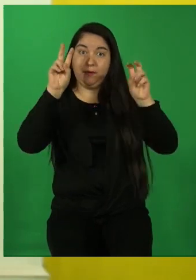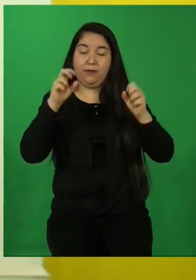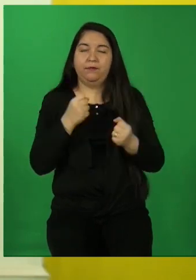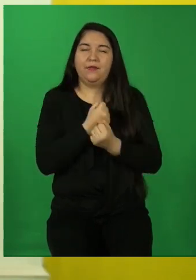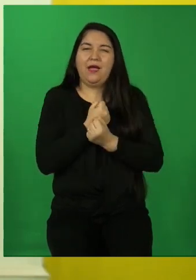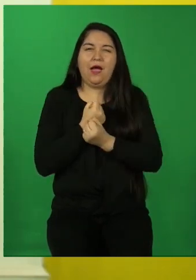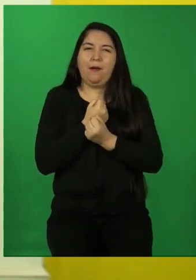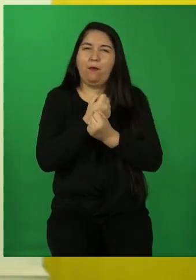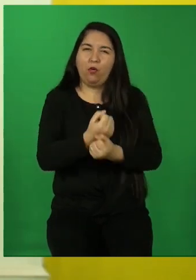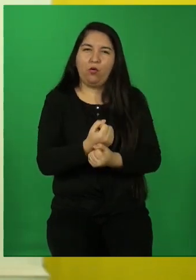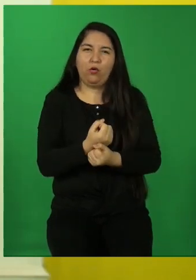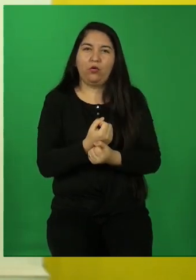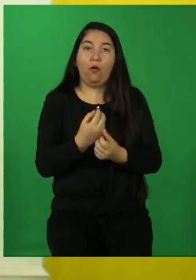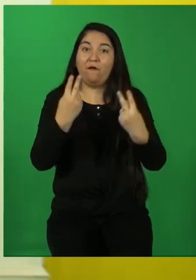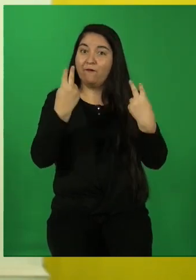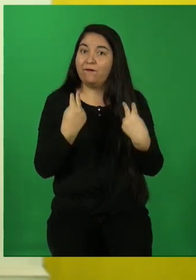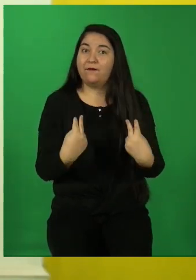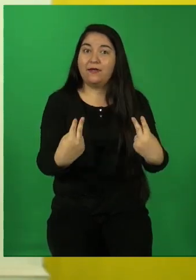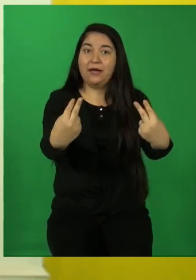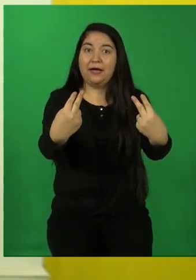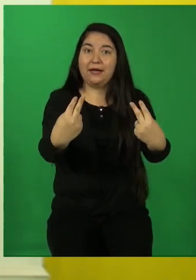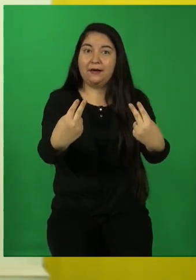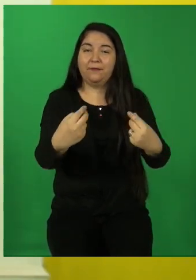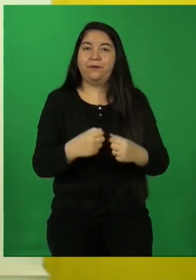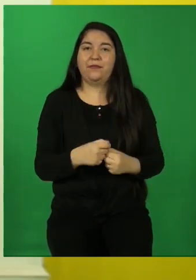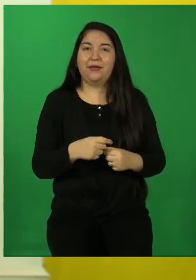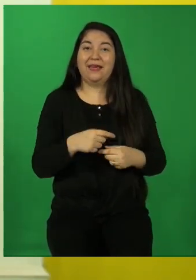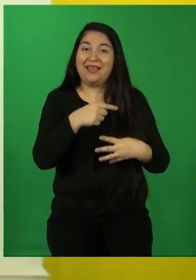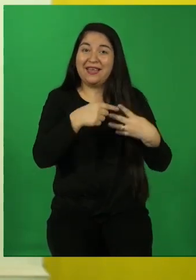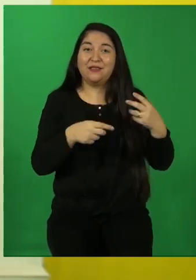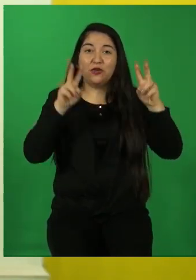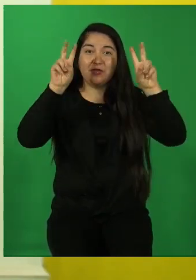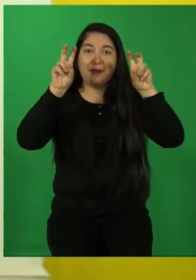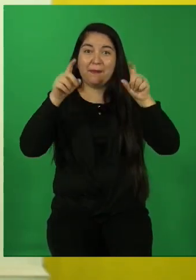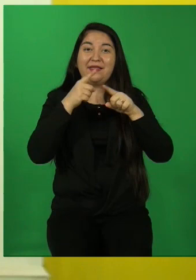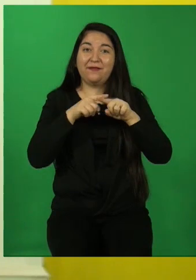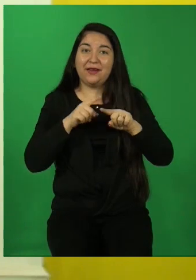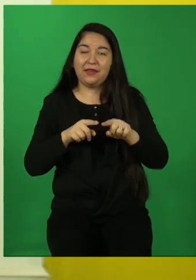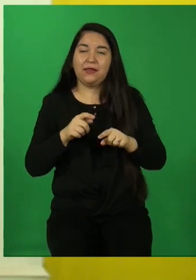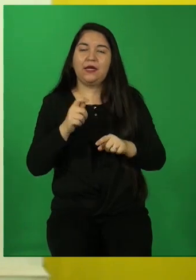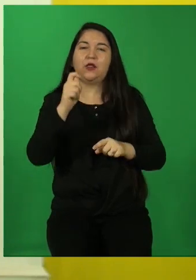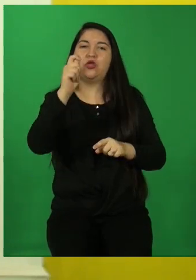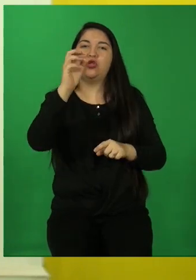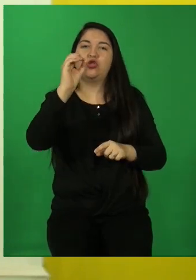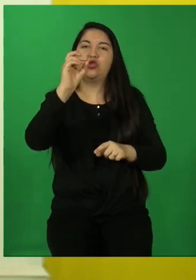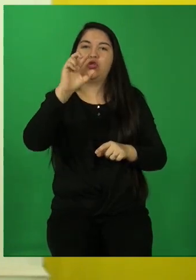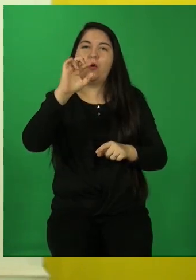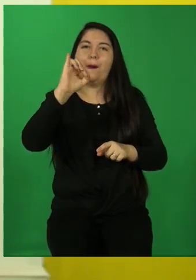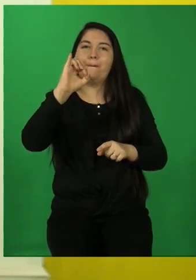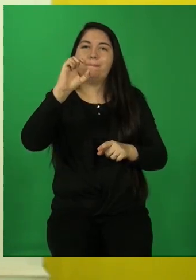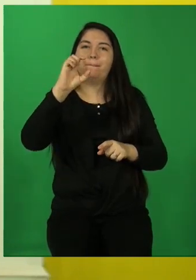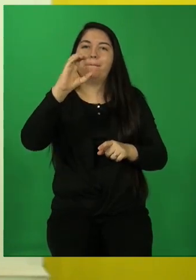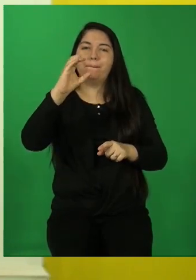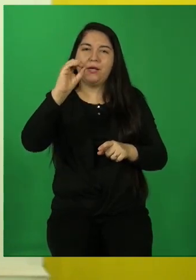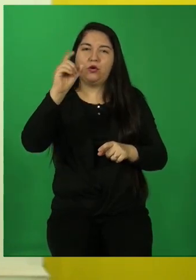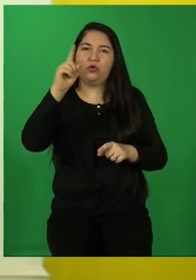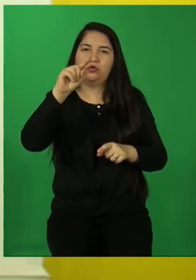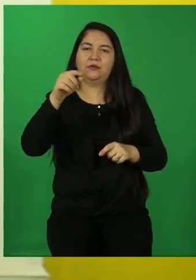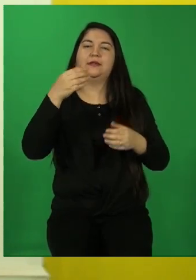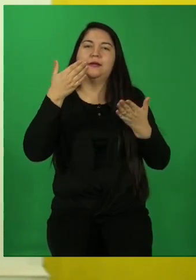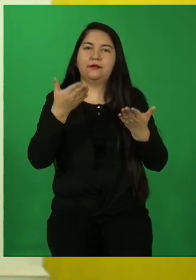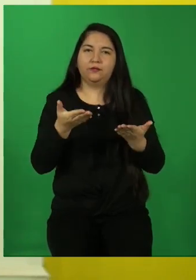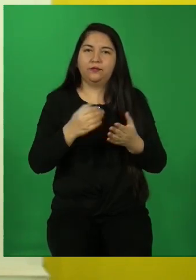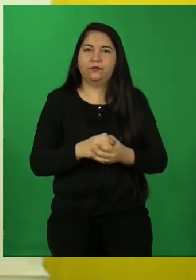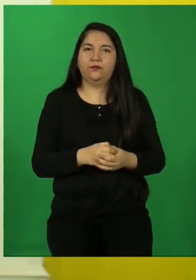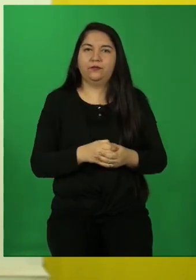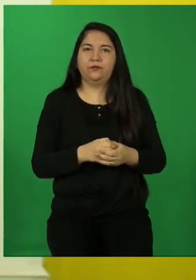viajes. Entonces, usamos estos tópicos, o los escritores usan estos tópicos,